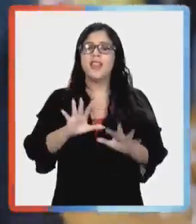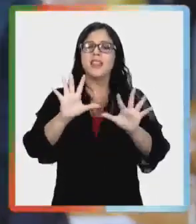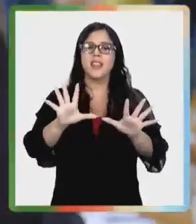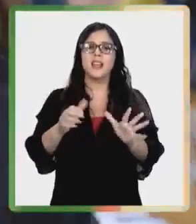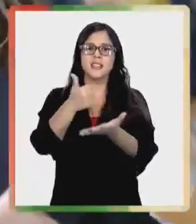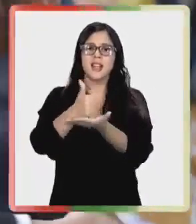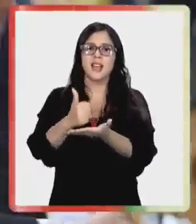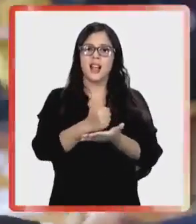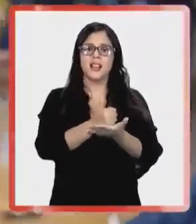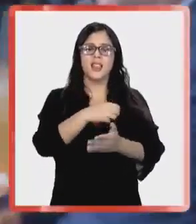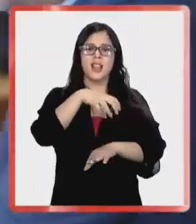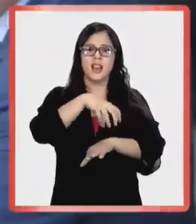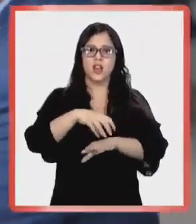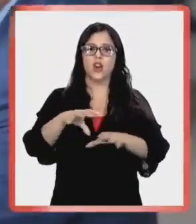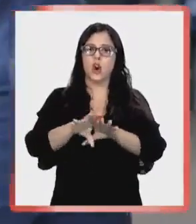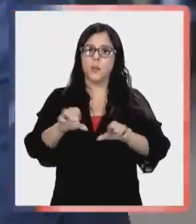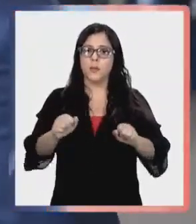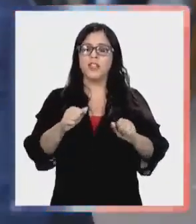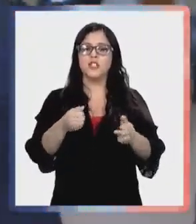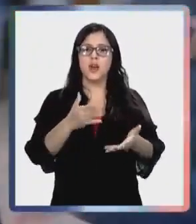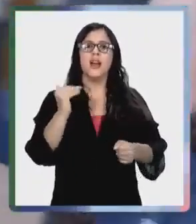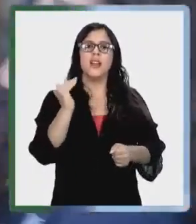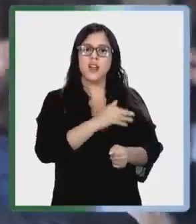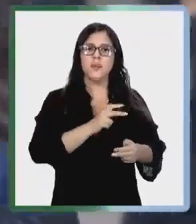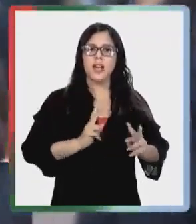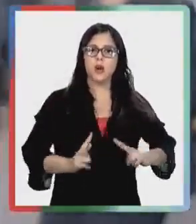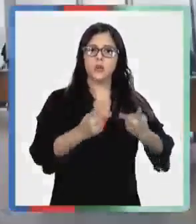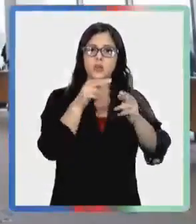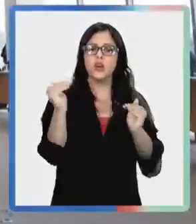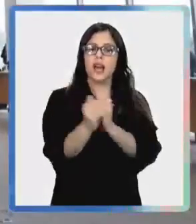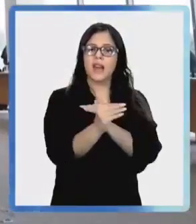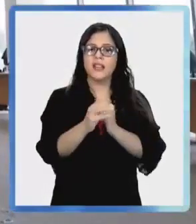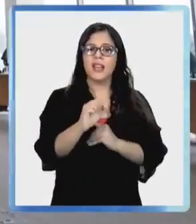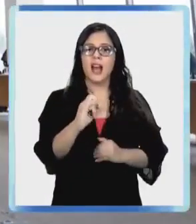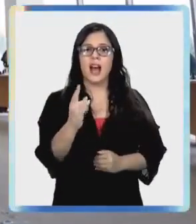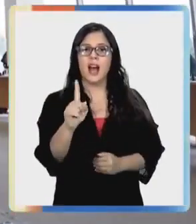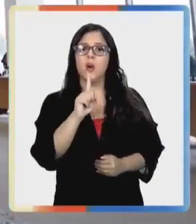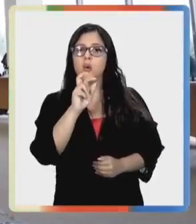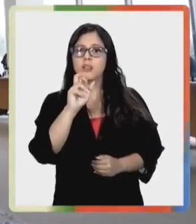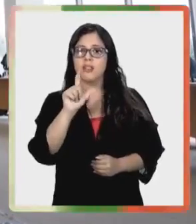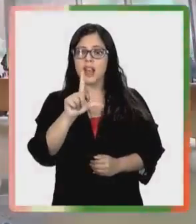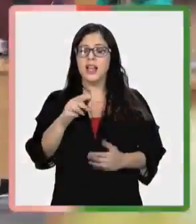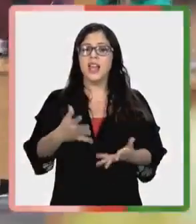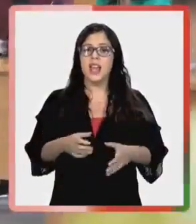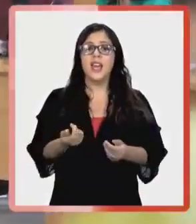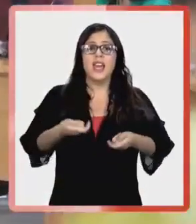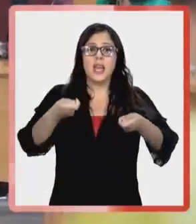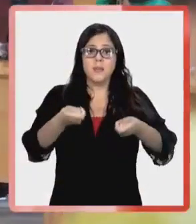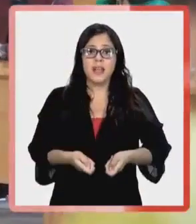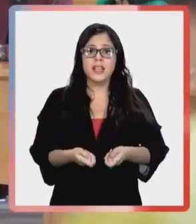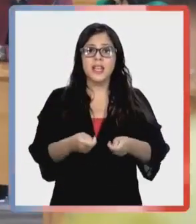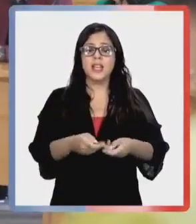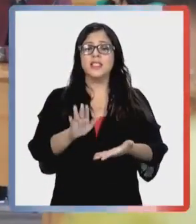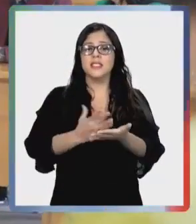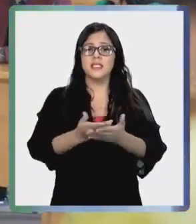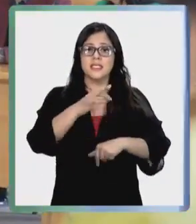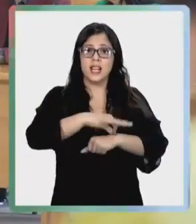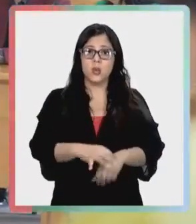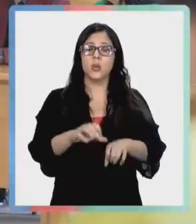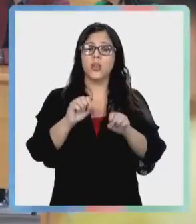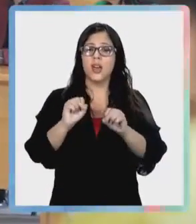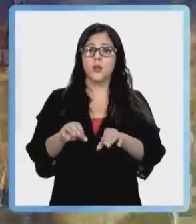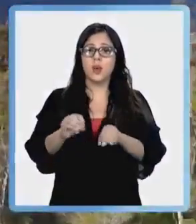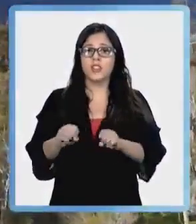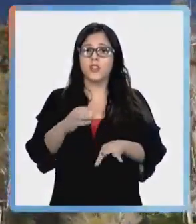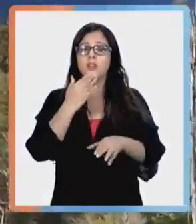10 alcaldes de la región. Se comprometió a acelerar el avance de la carretera austral, invertir en salud, educación e